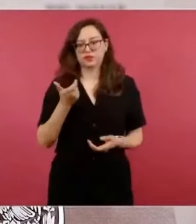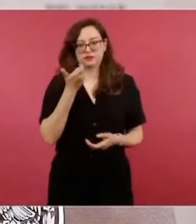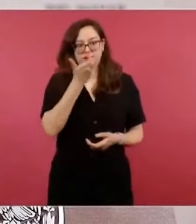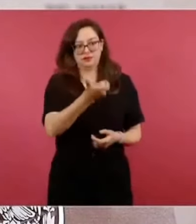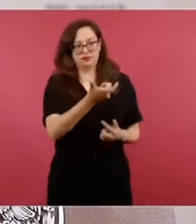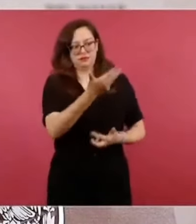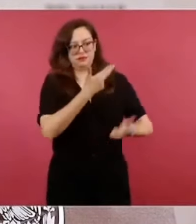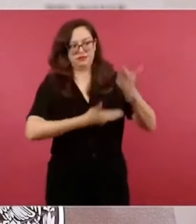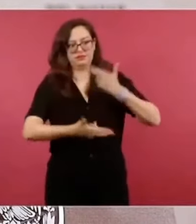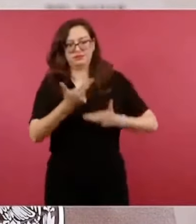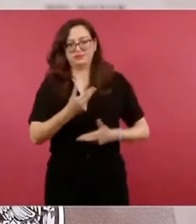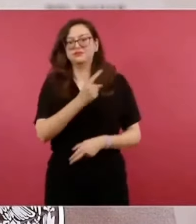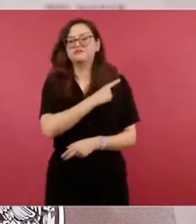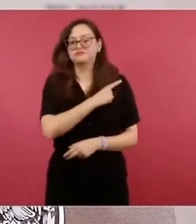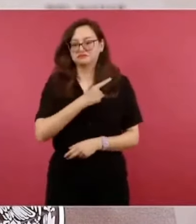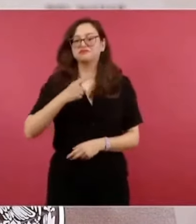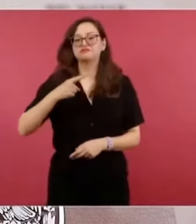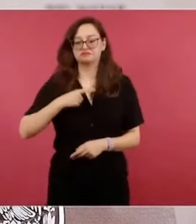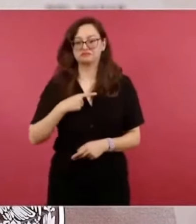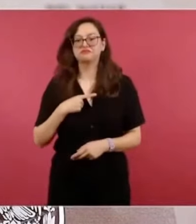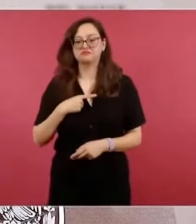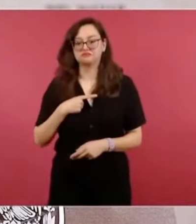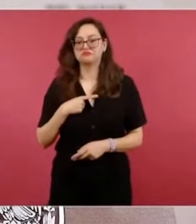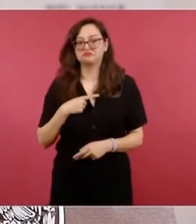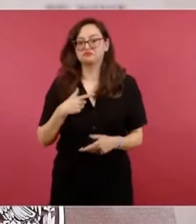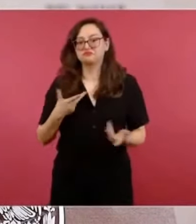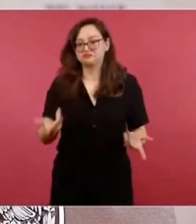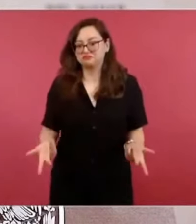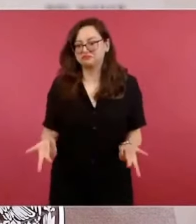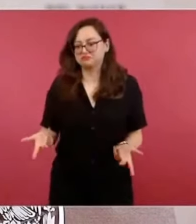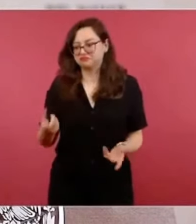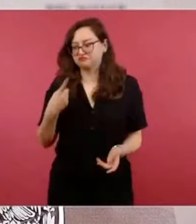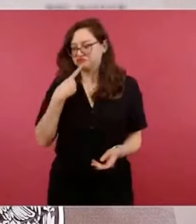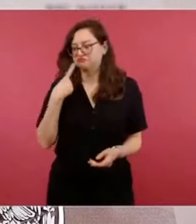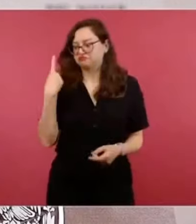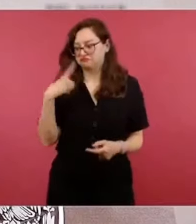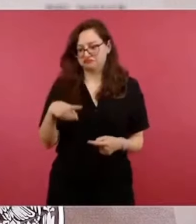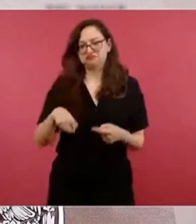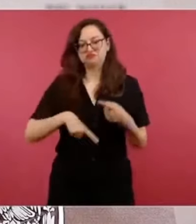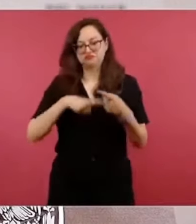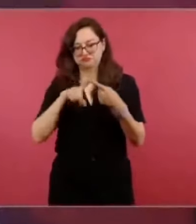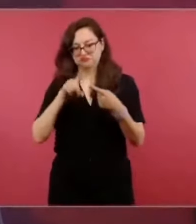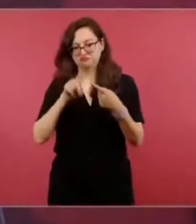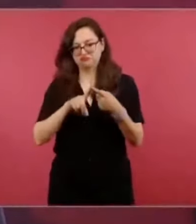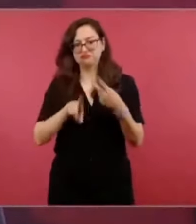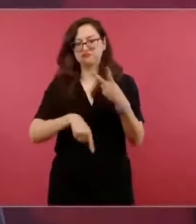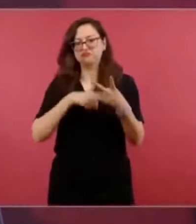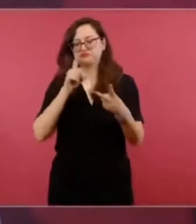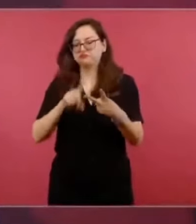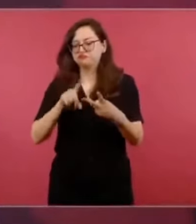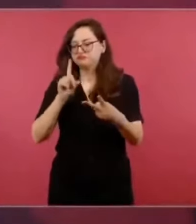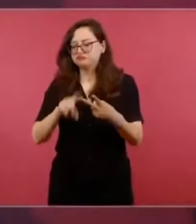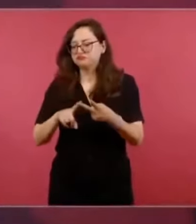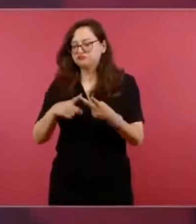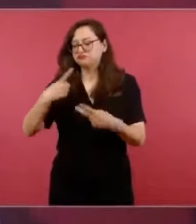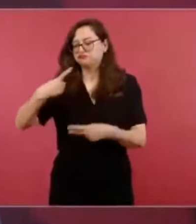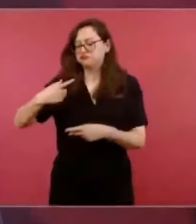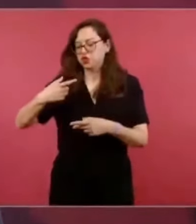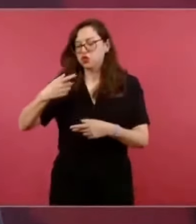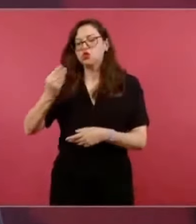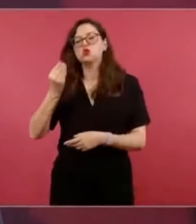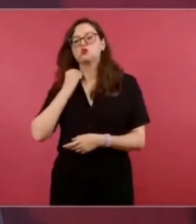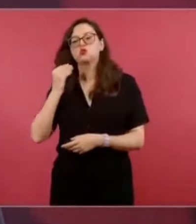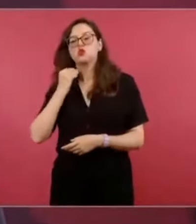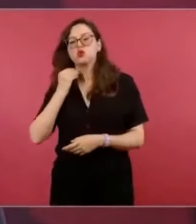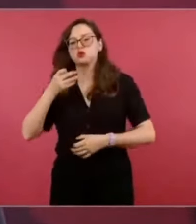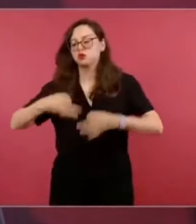e incluso estamos analizando desde el punto de vista jurídico porque ahora